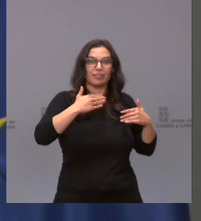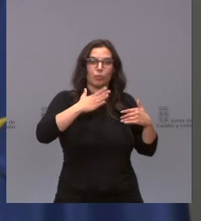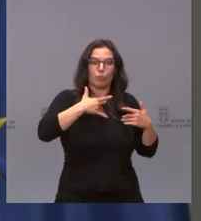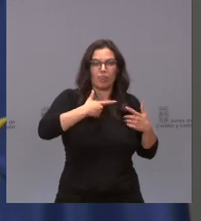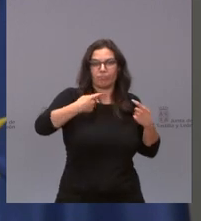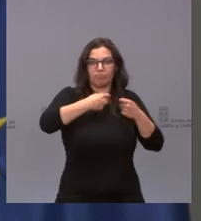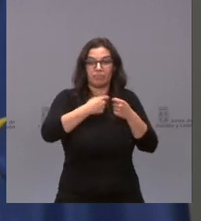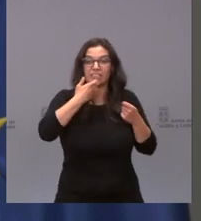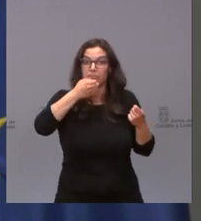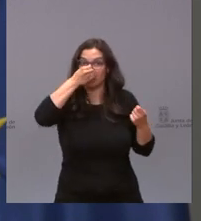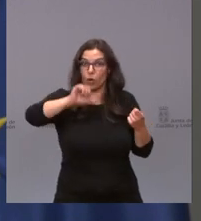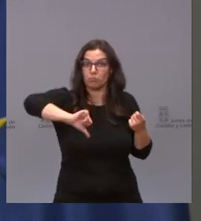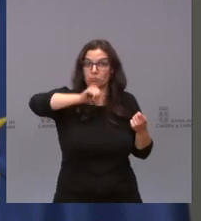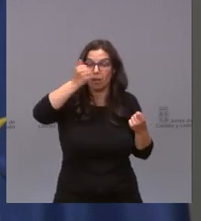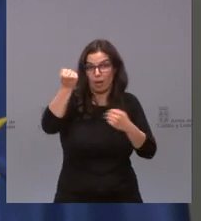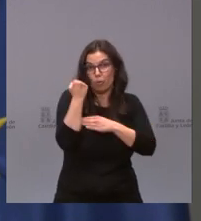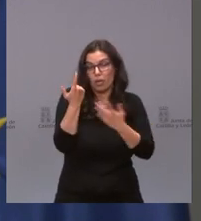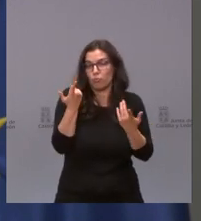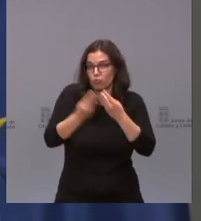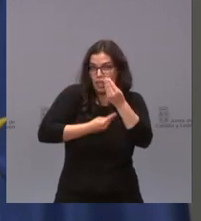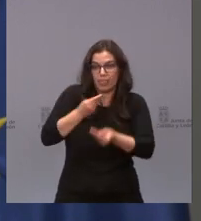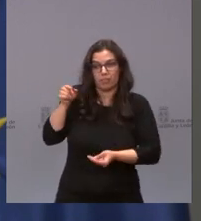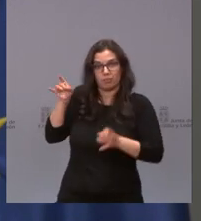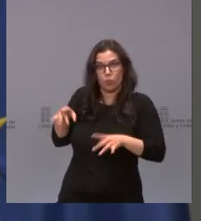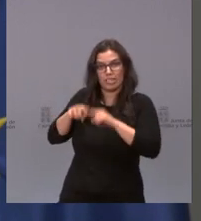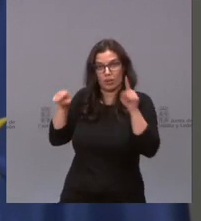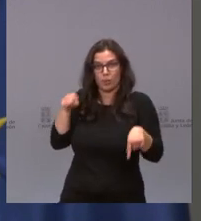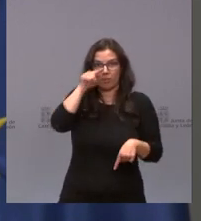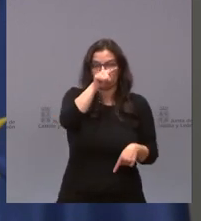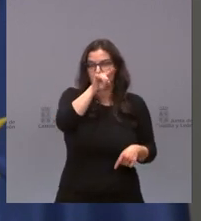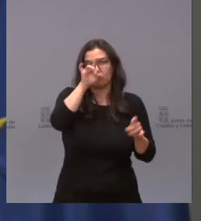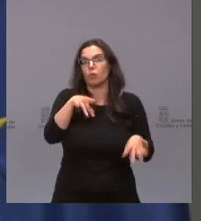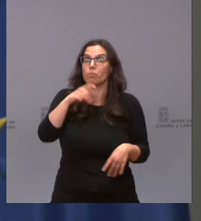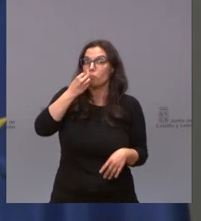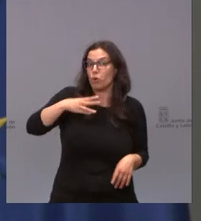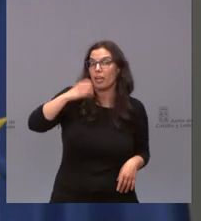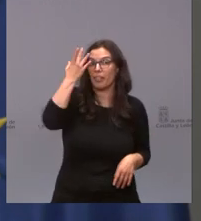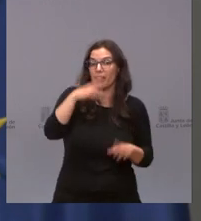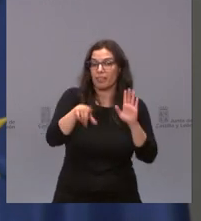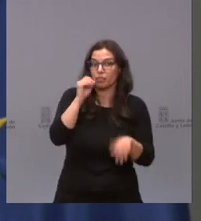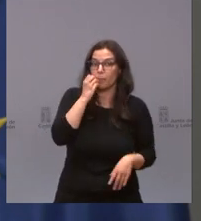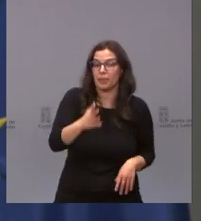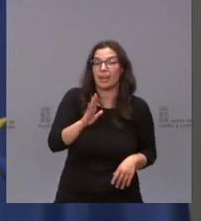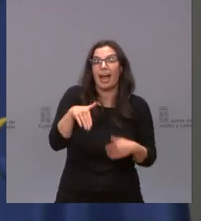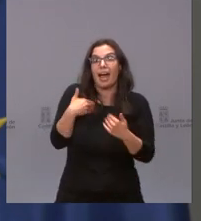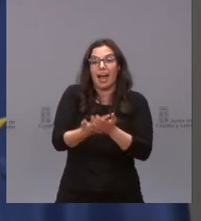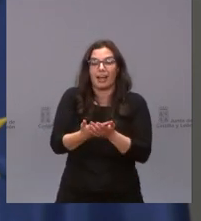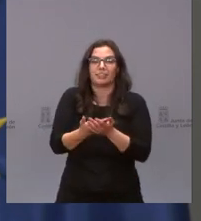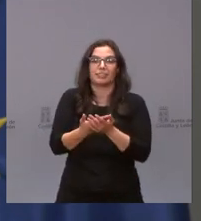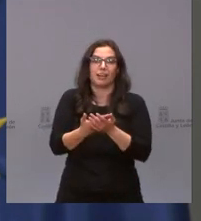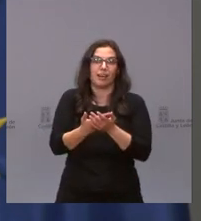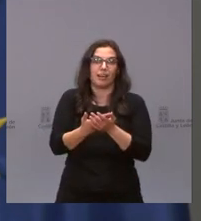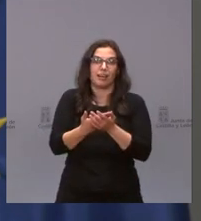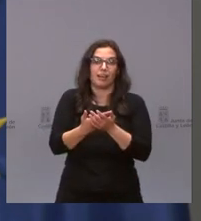se hará yo creo que es una buena idea es una buena decisión mientras se acaban